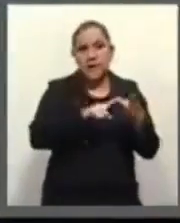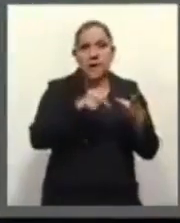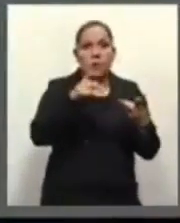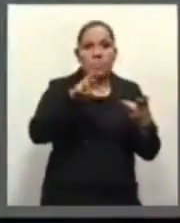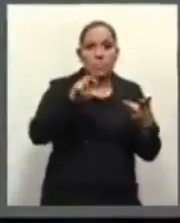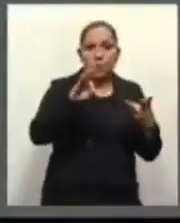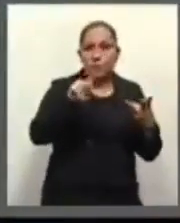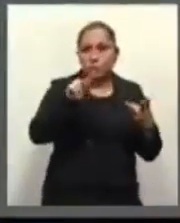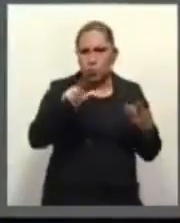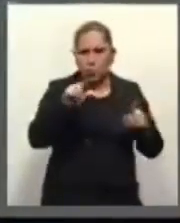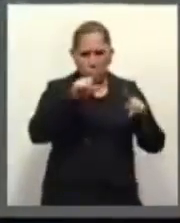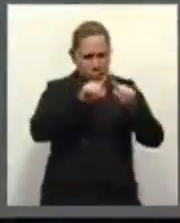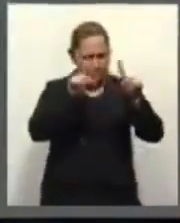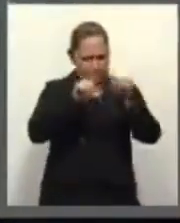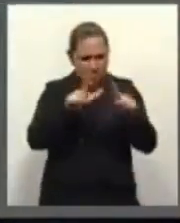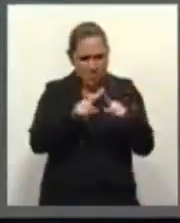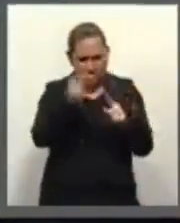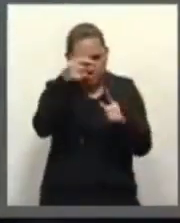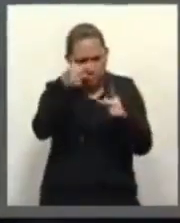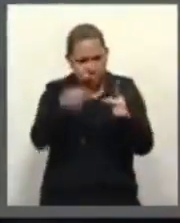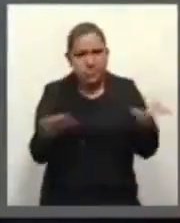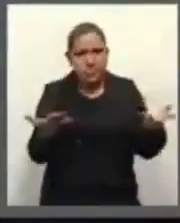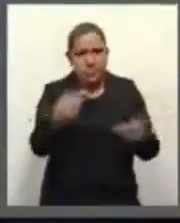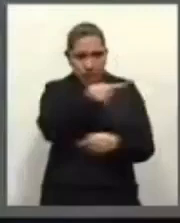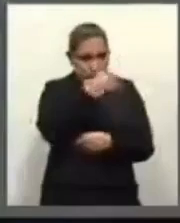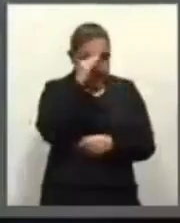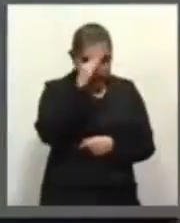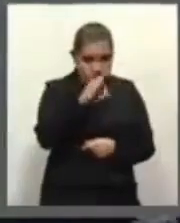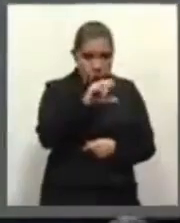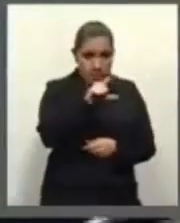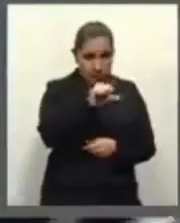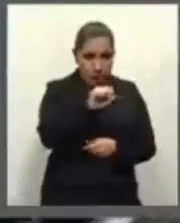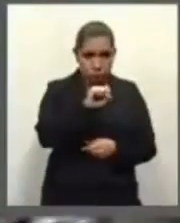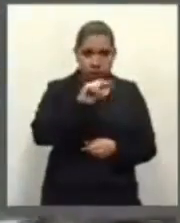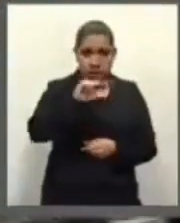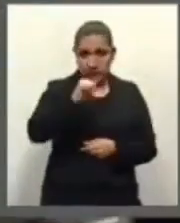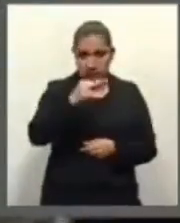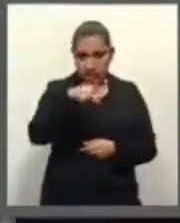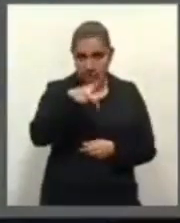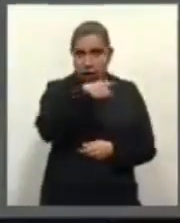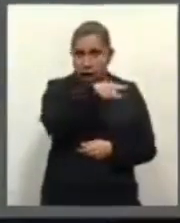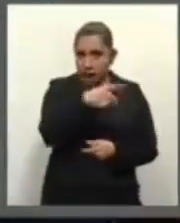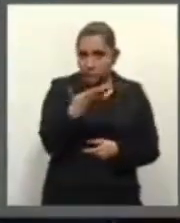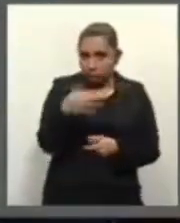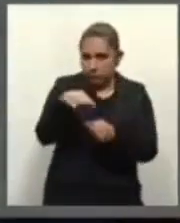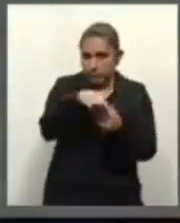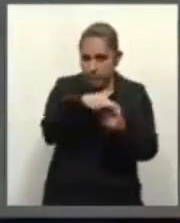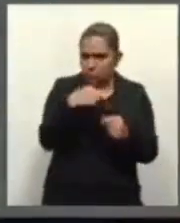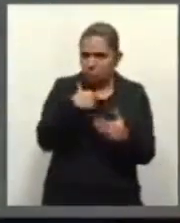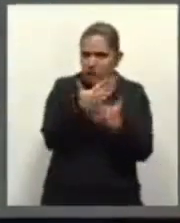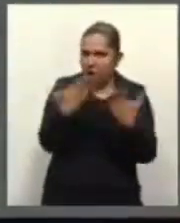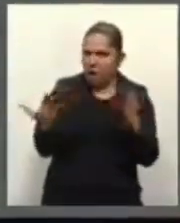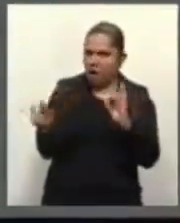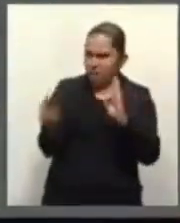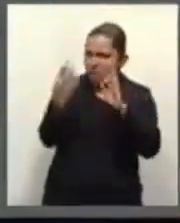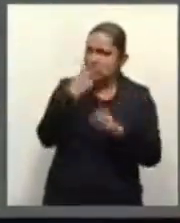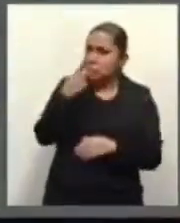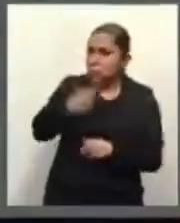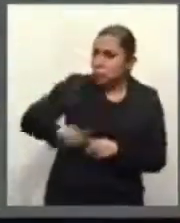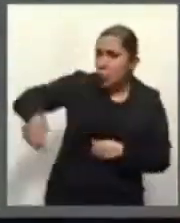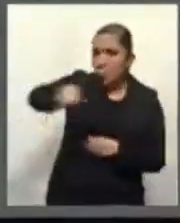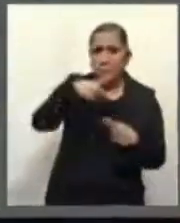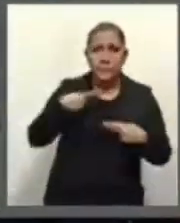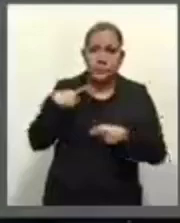maneja el gobierno, Slim, Carlos Hank. De cara a la consulta ciudadana, le digo a usted que el pueblo hoy va a decidir. La